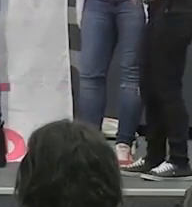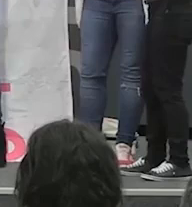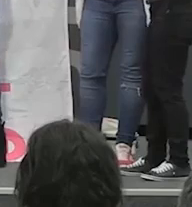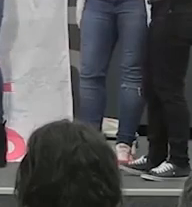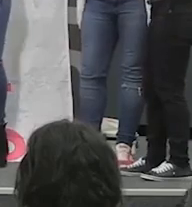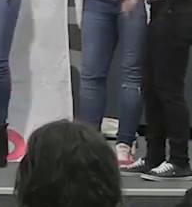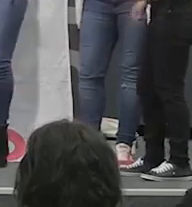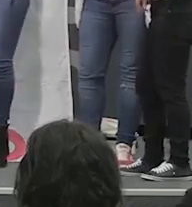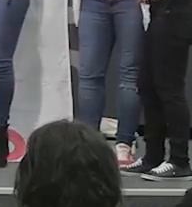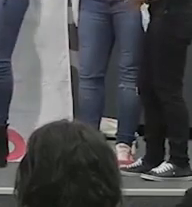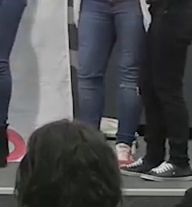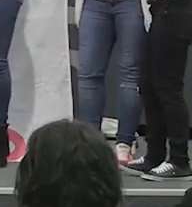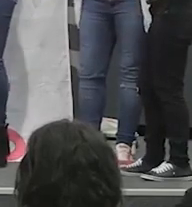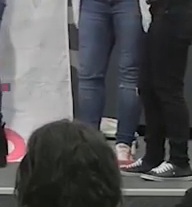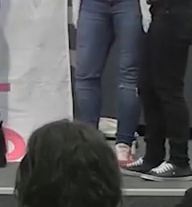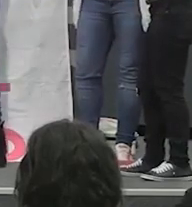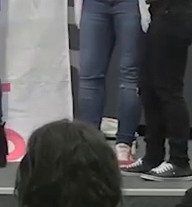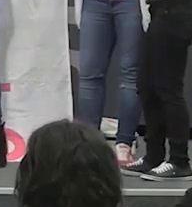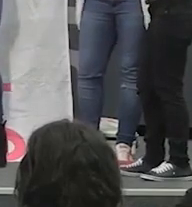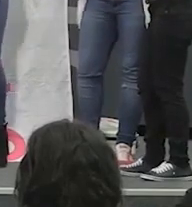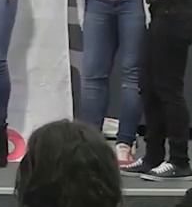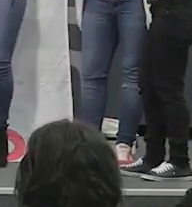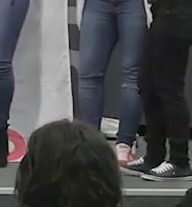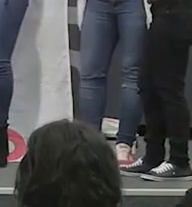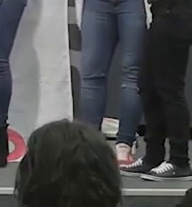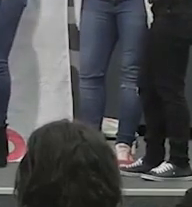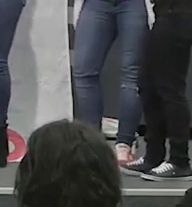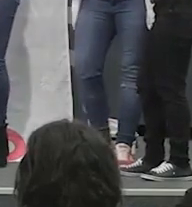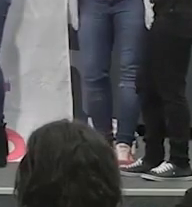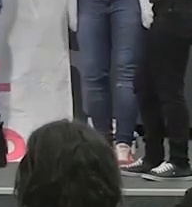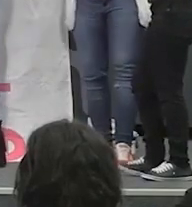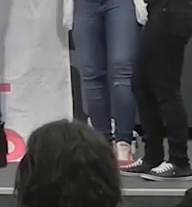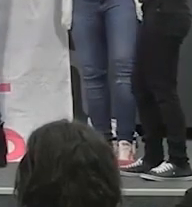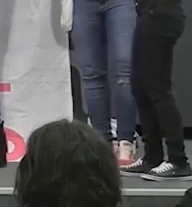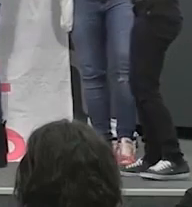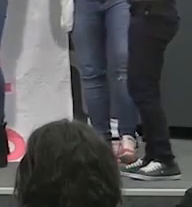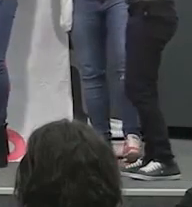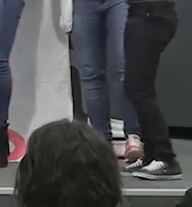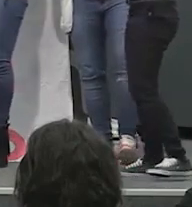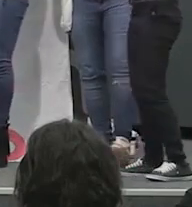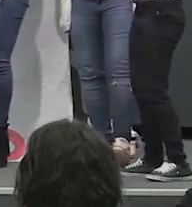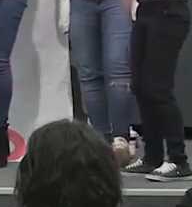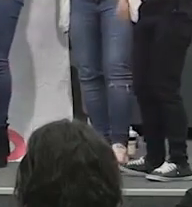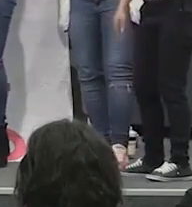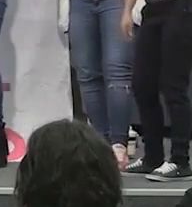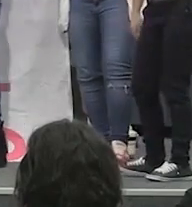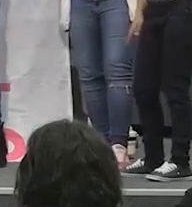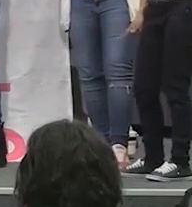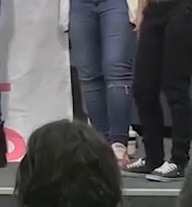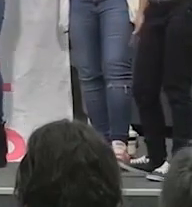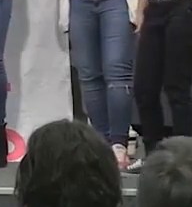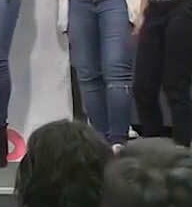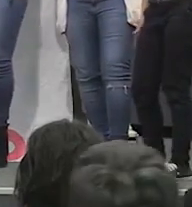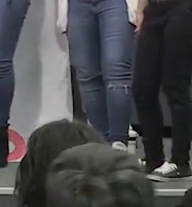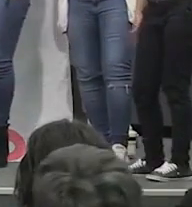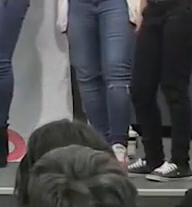orgullo de la congresa Miren área sultana de ojo negro Sin miedo a la